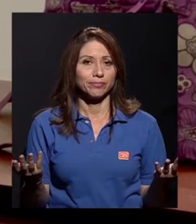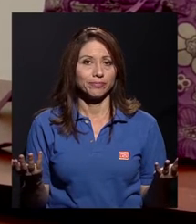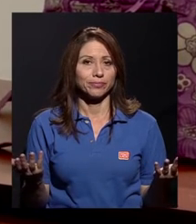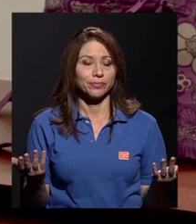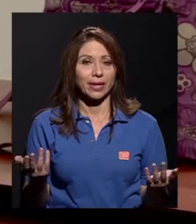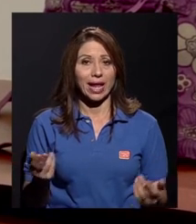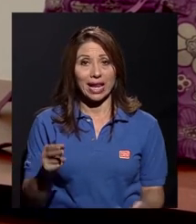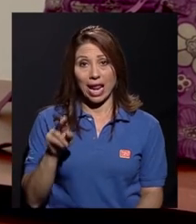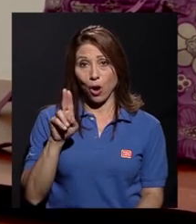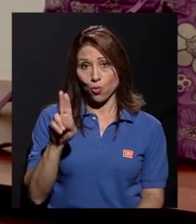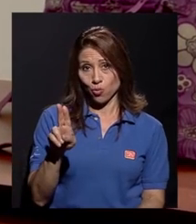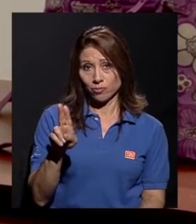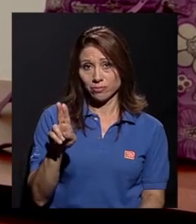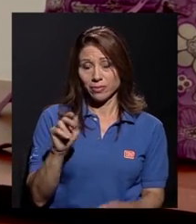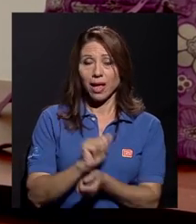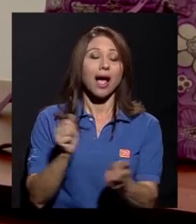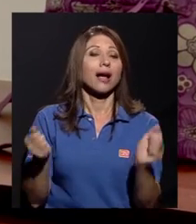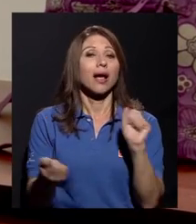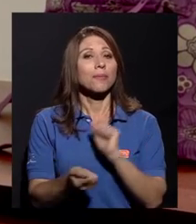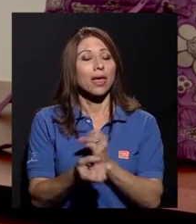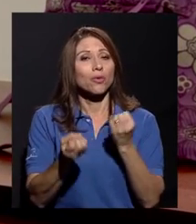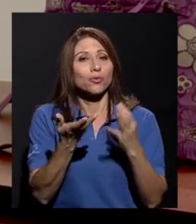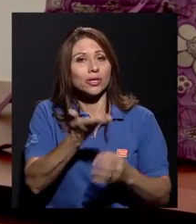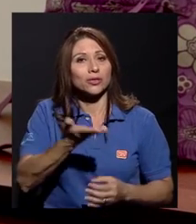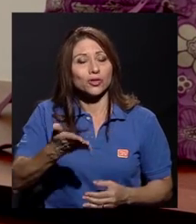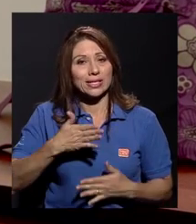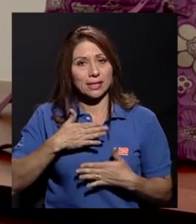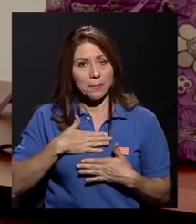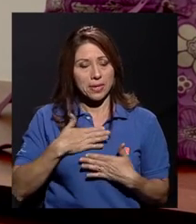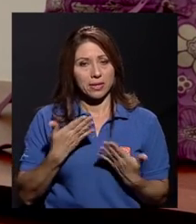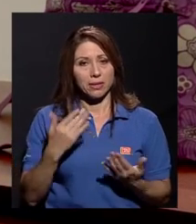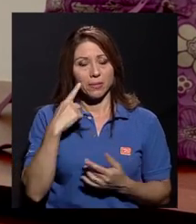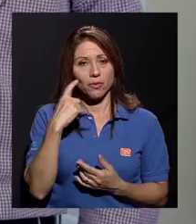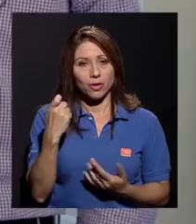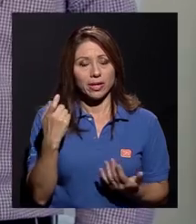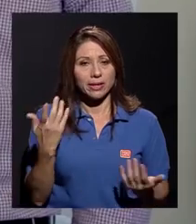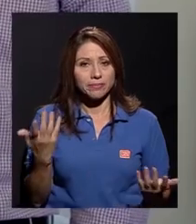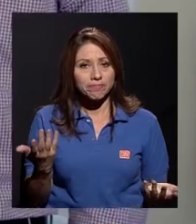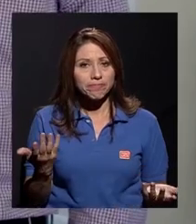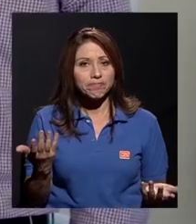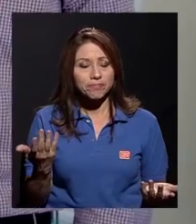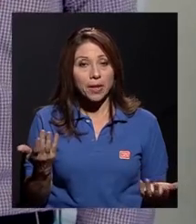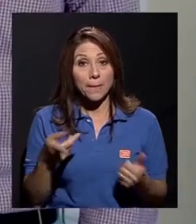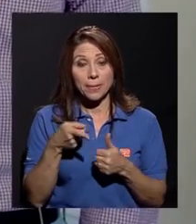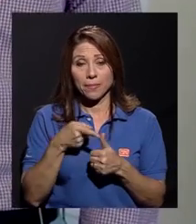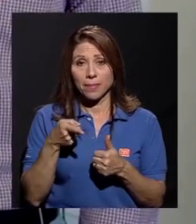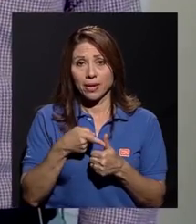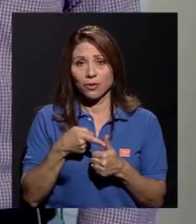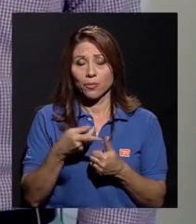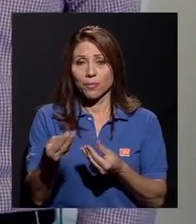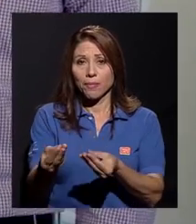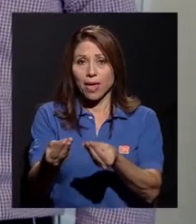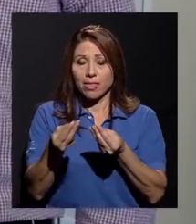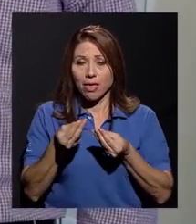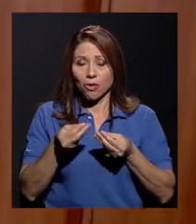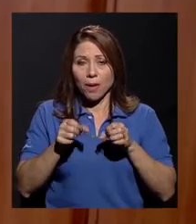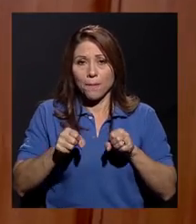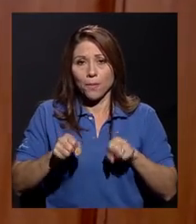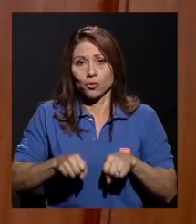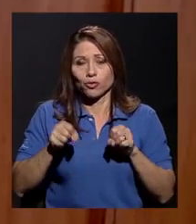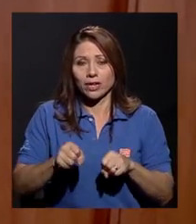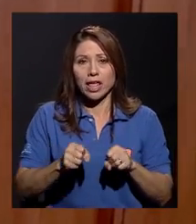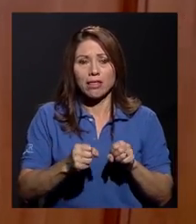la U ha cambiado muchas cosas en mí, porque bueno, primero me ha dado la posibilidad de